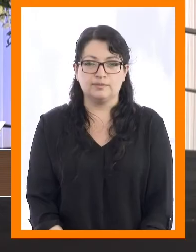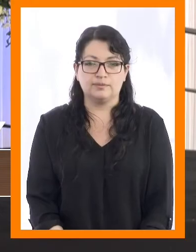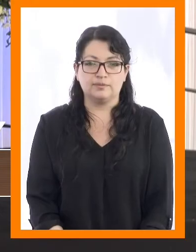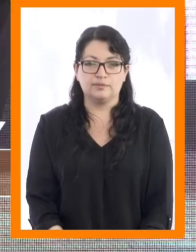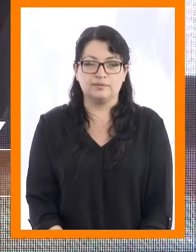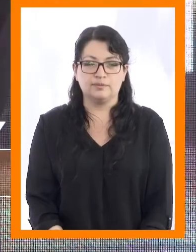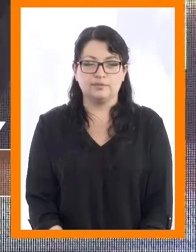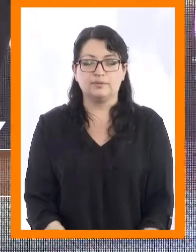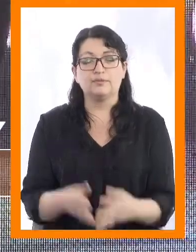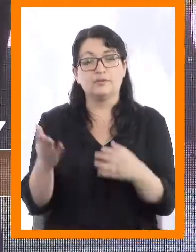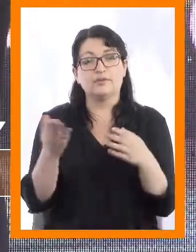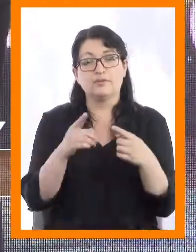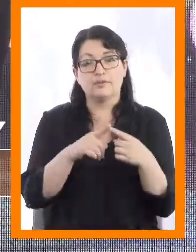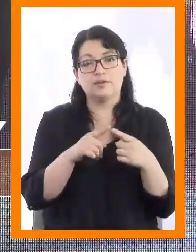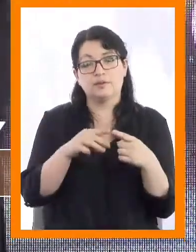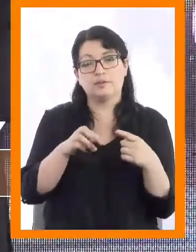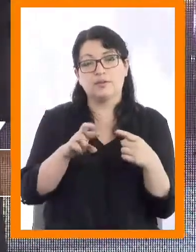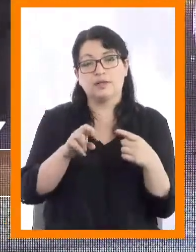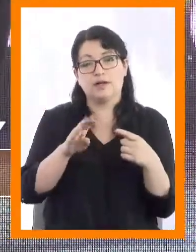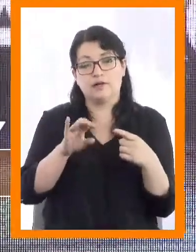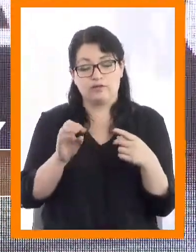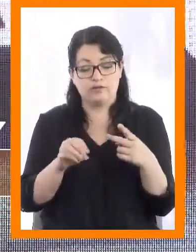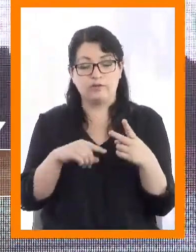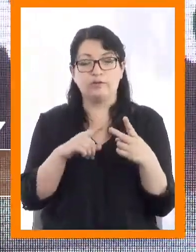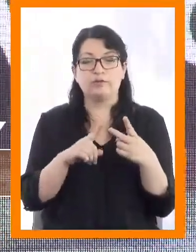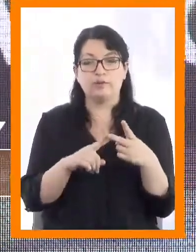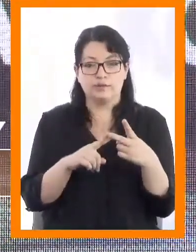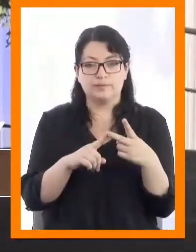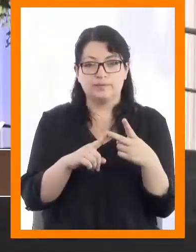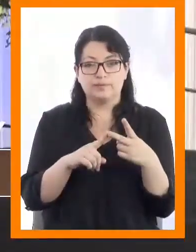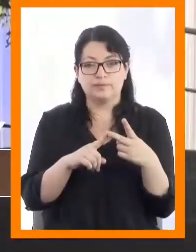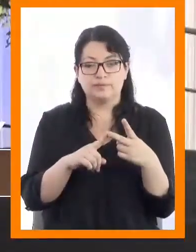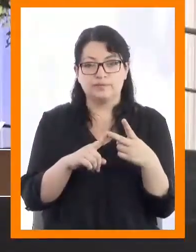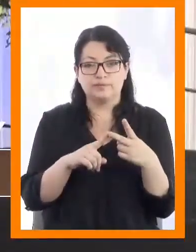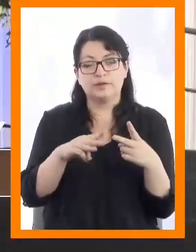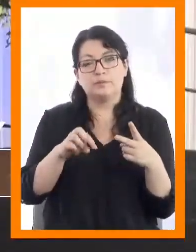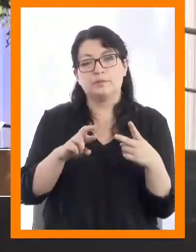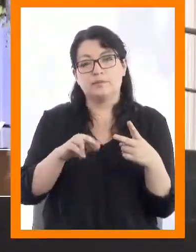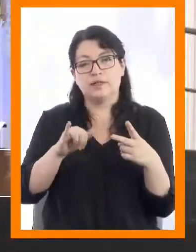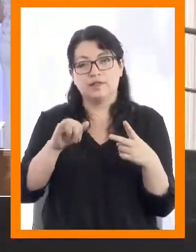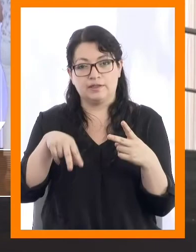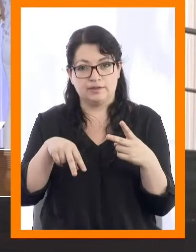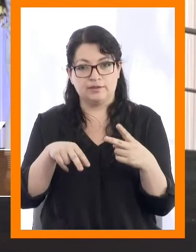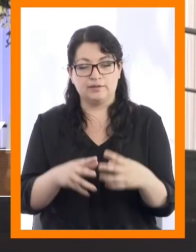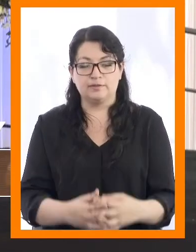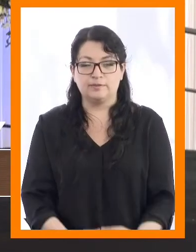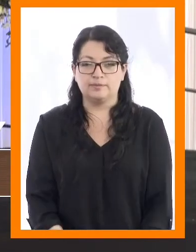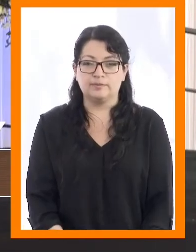Tania Mabel Marambio Figueroa, Camila Génesis Marín Flores.